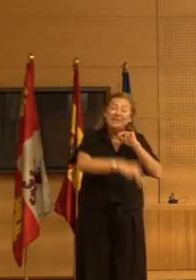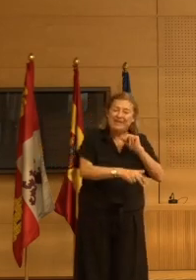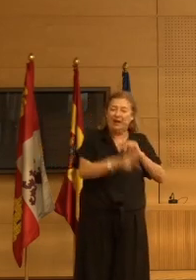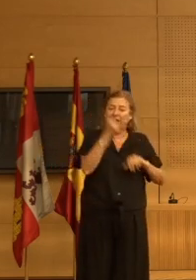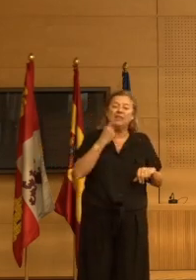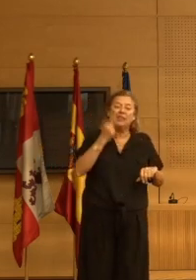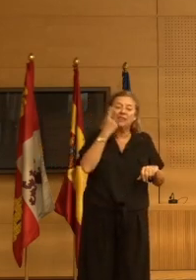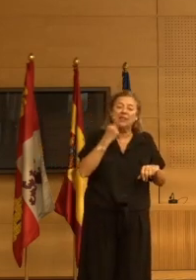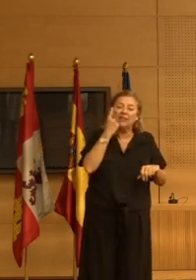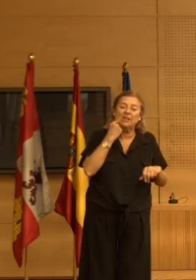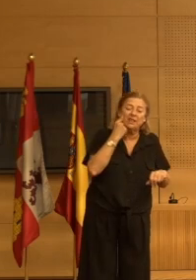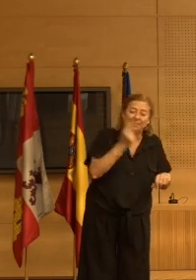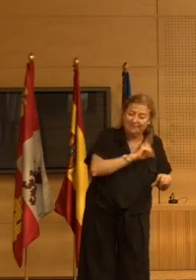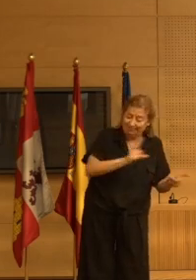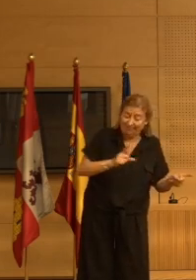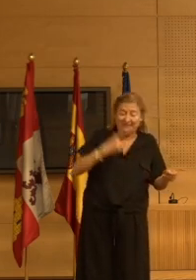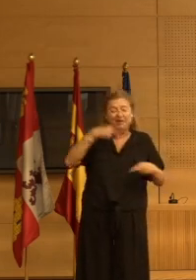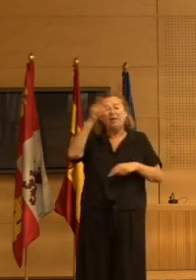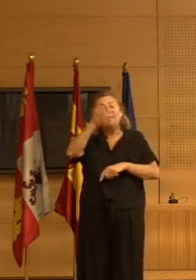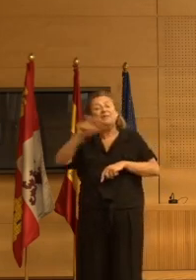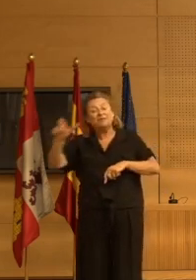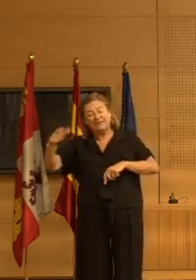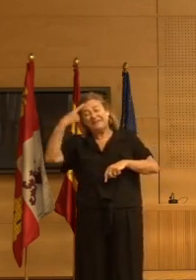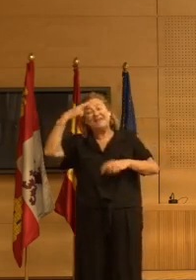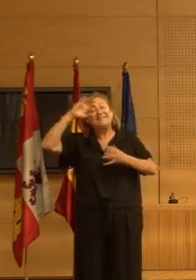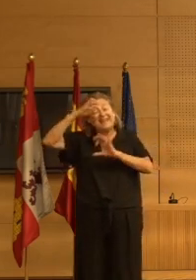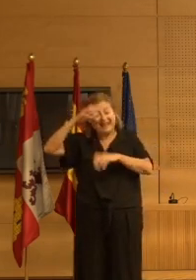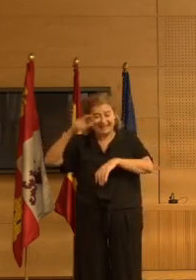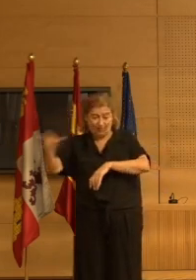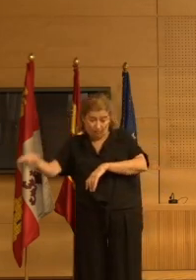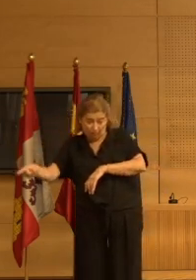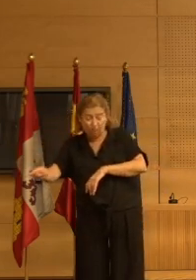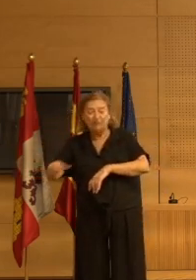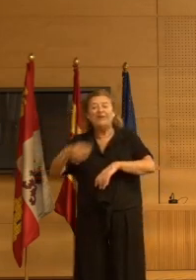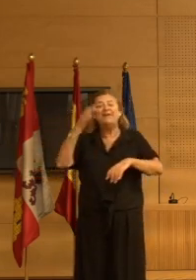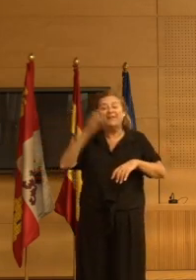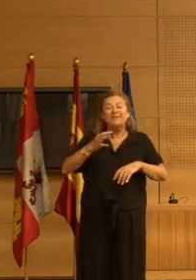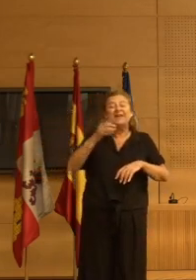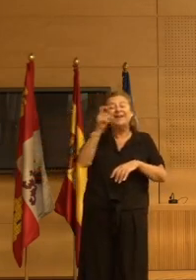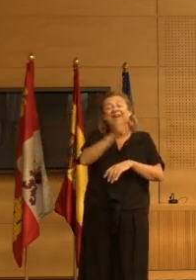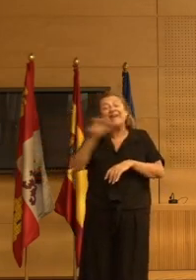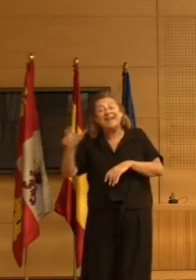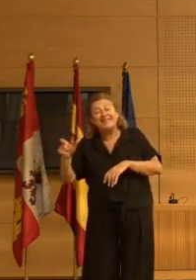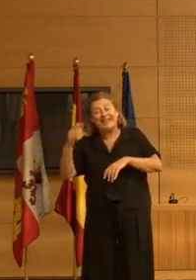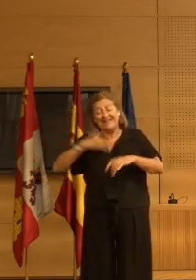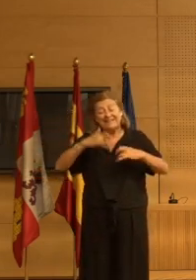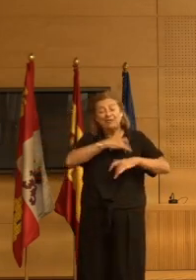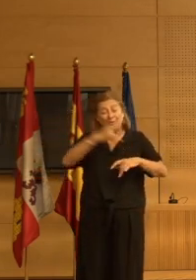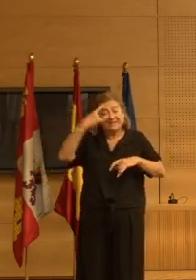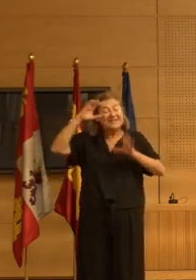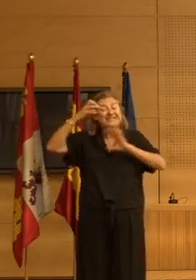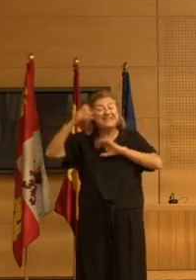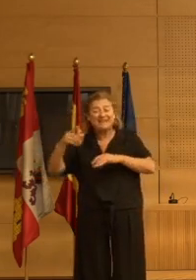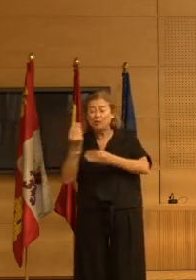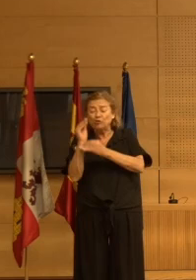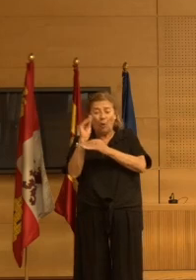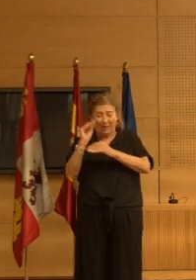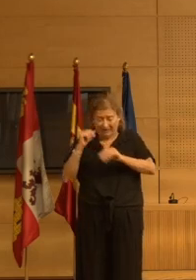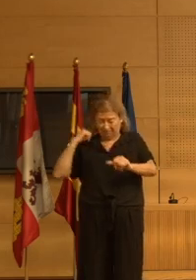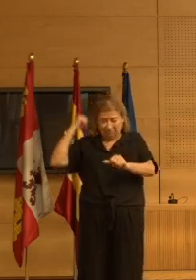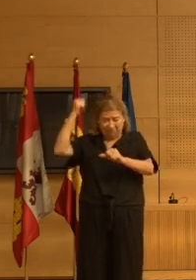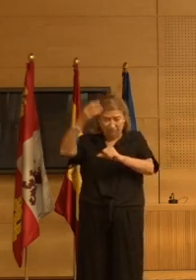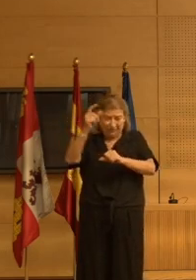pero ya lo que serían pacientes psiquiátricos esto es lo complejo yo llamo paciente psiquiátrico al paciente que viene teniendo síntomas psiquiátricos desde su juventud son pacientes